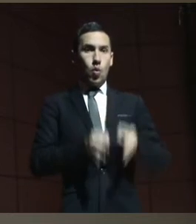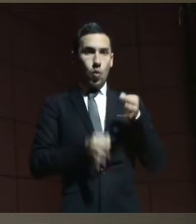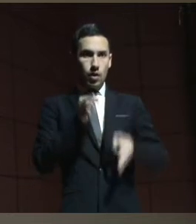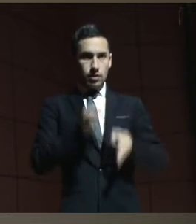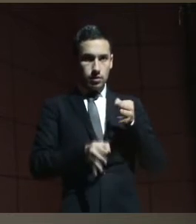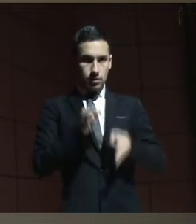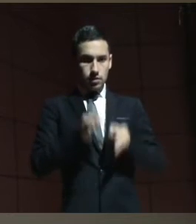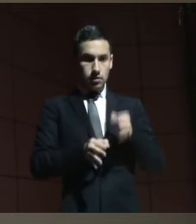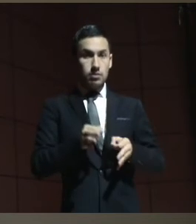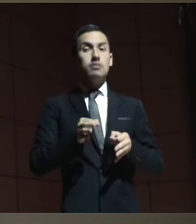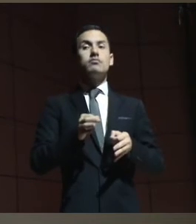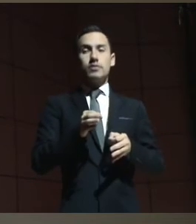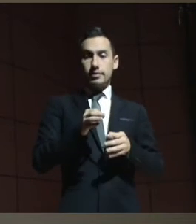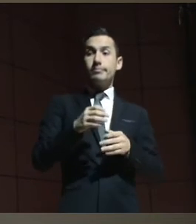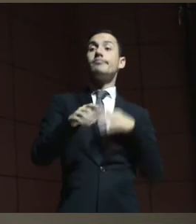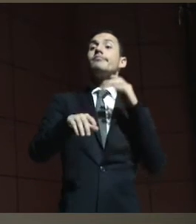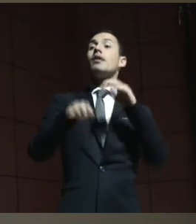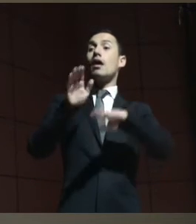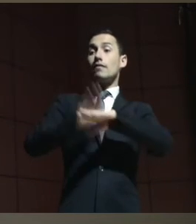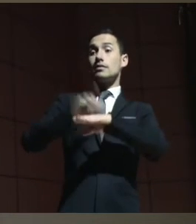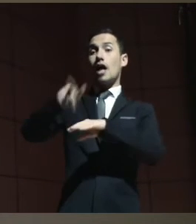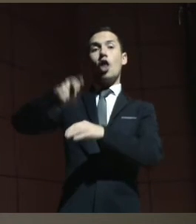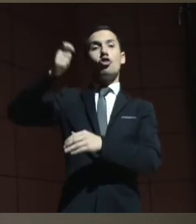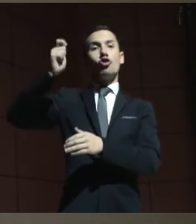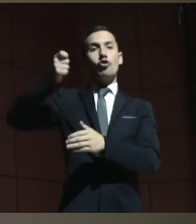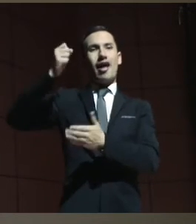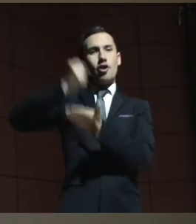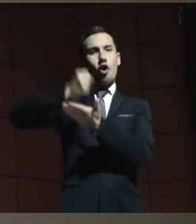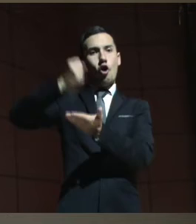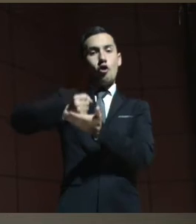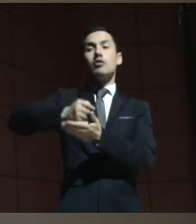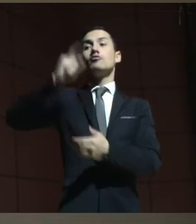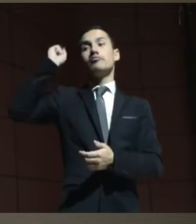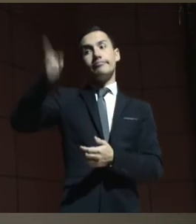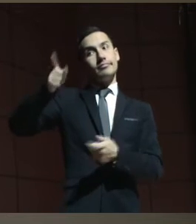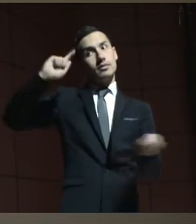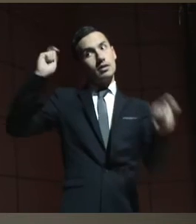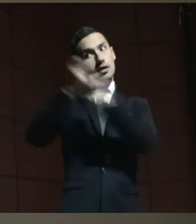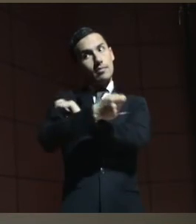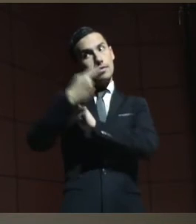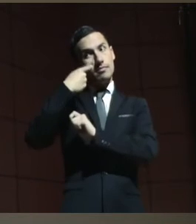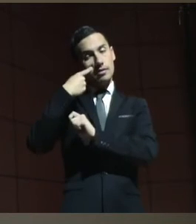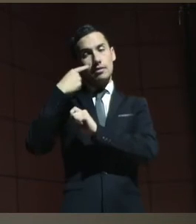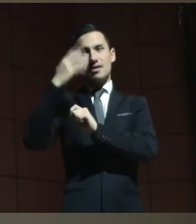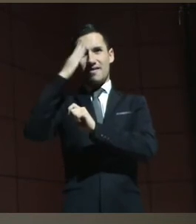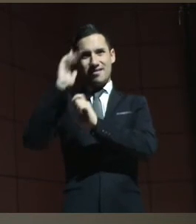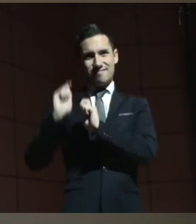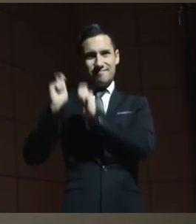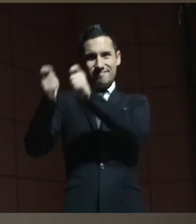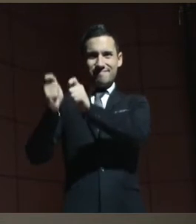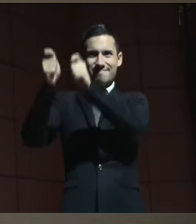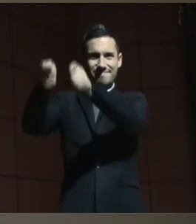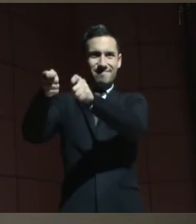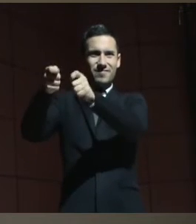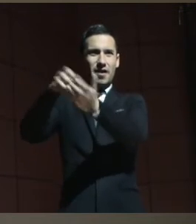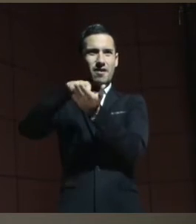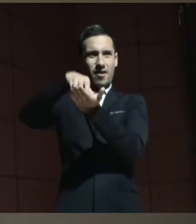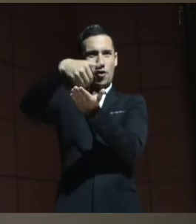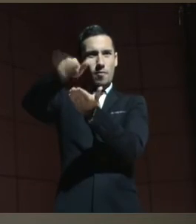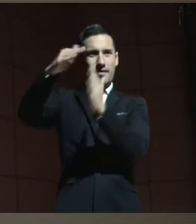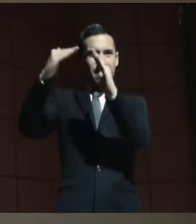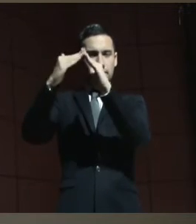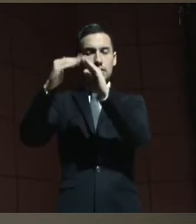obligué al notario a tener que hacer el ajuste razonable en la transmisión del bien, y que esa notación